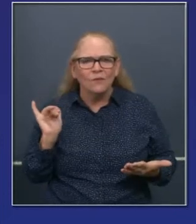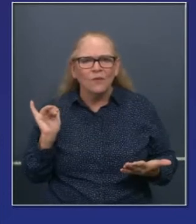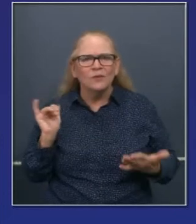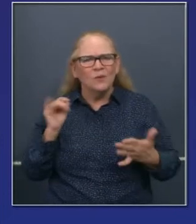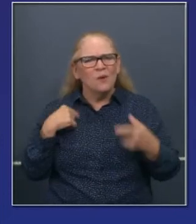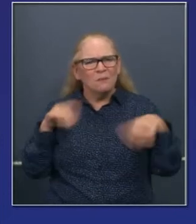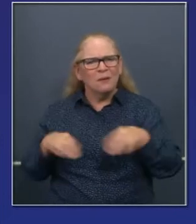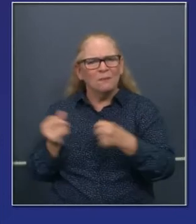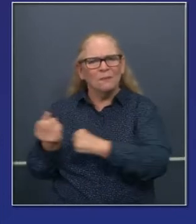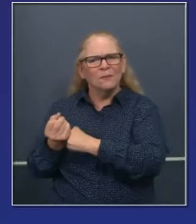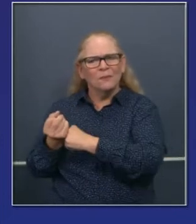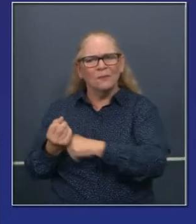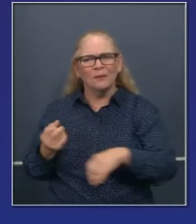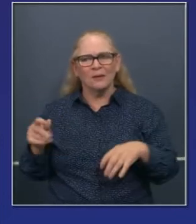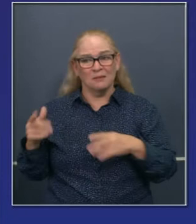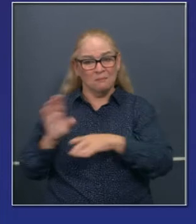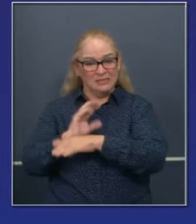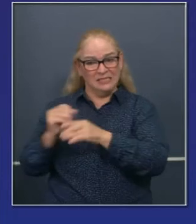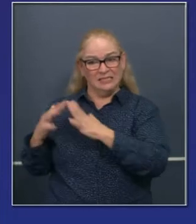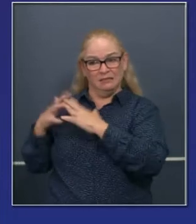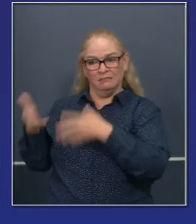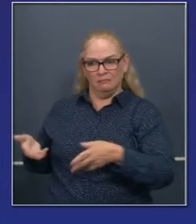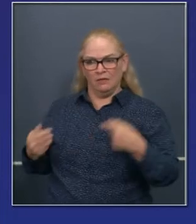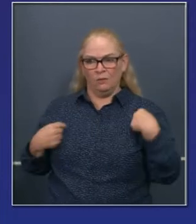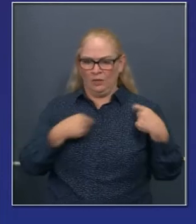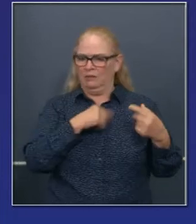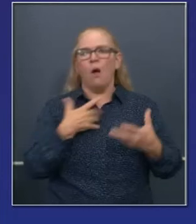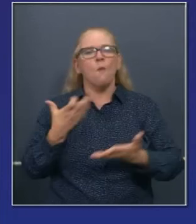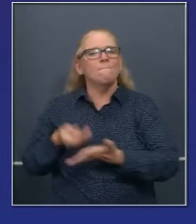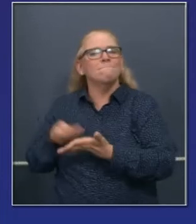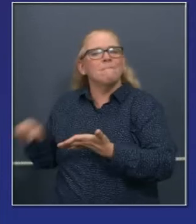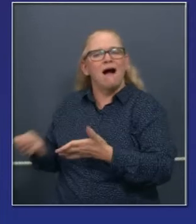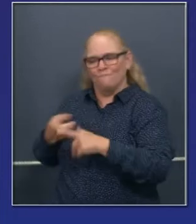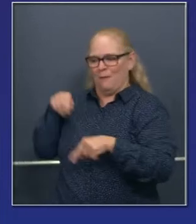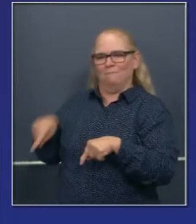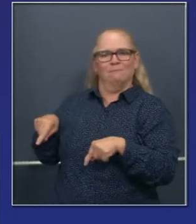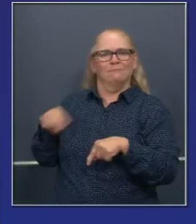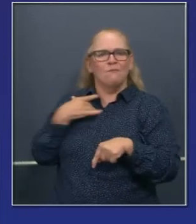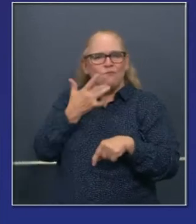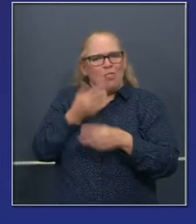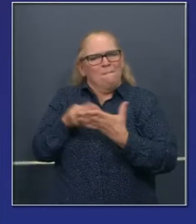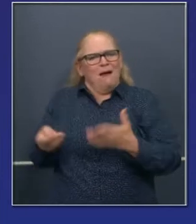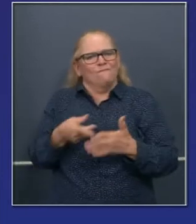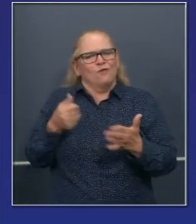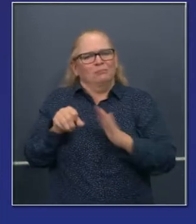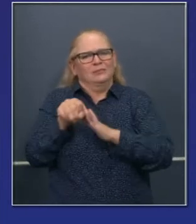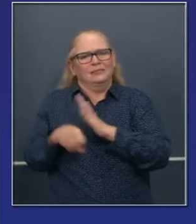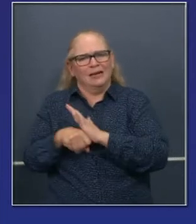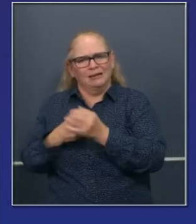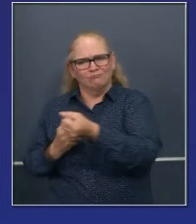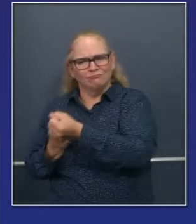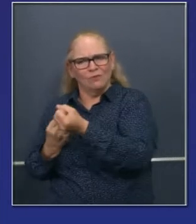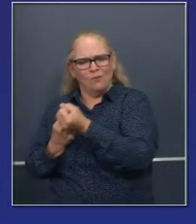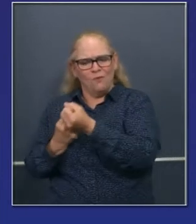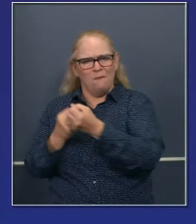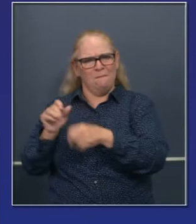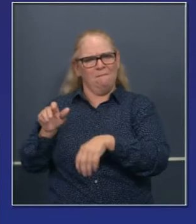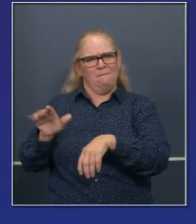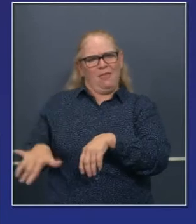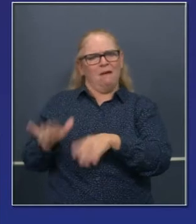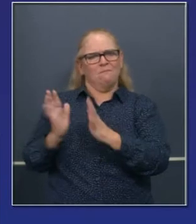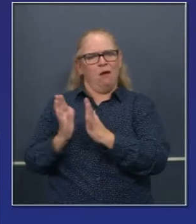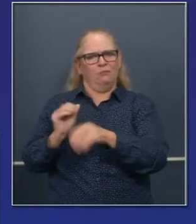individual con negocios en Santa Clara, California, que ha reconstituido su línea de trabajo de pequeños negocios y está creciendo